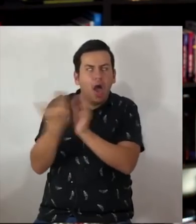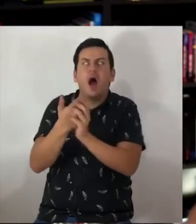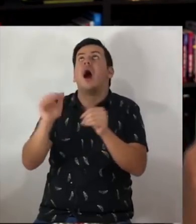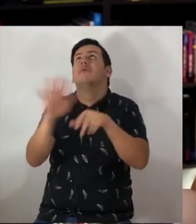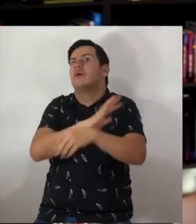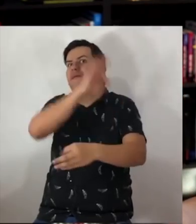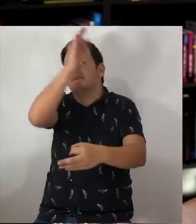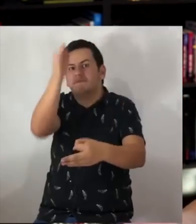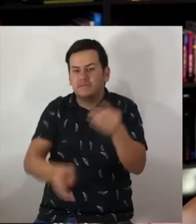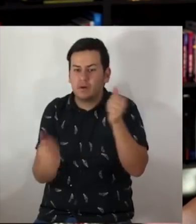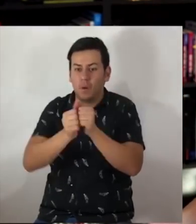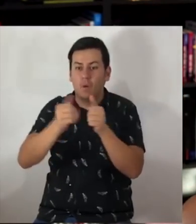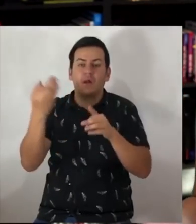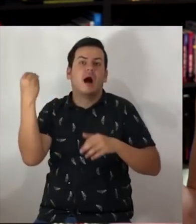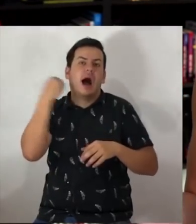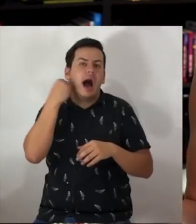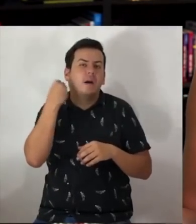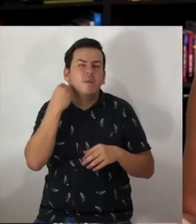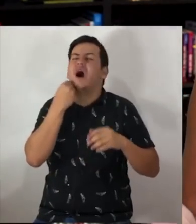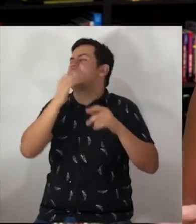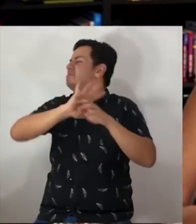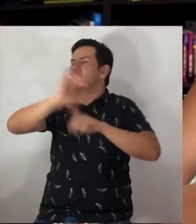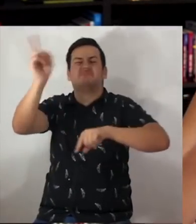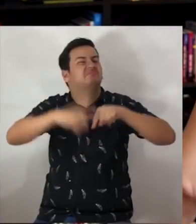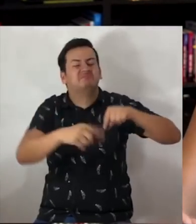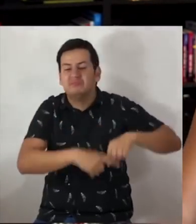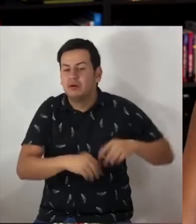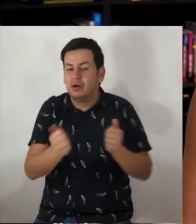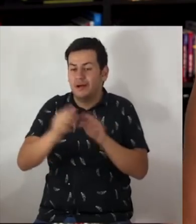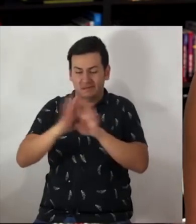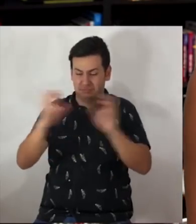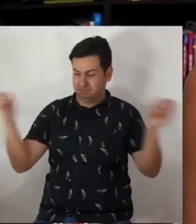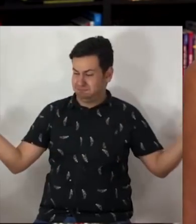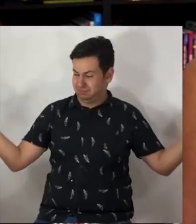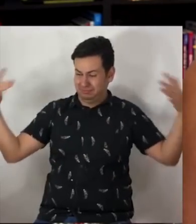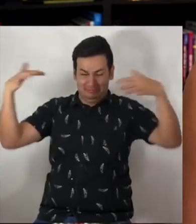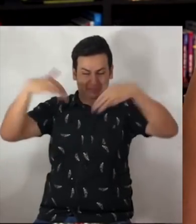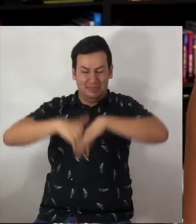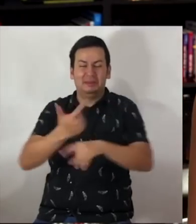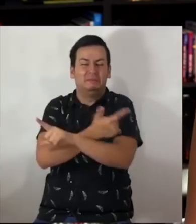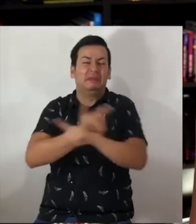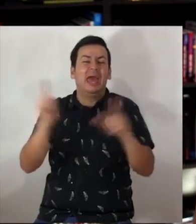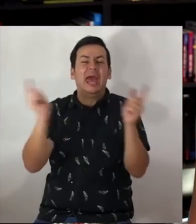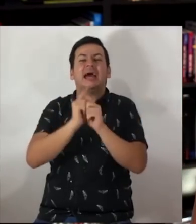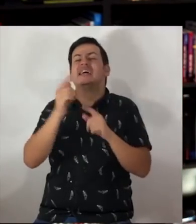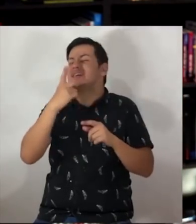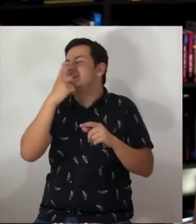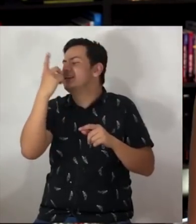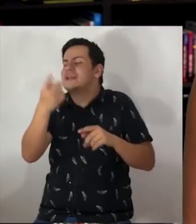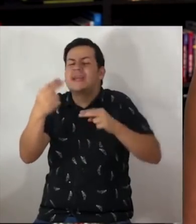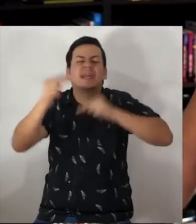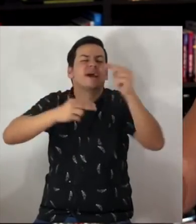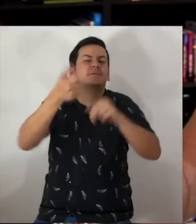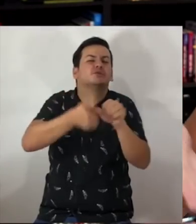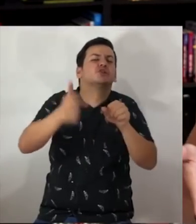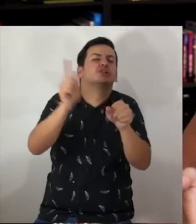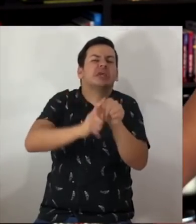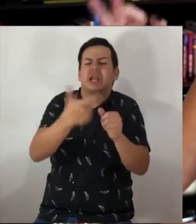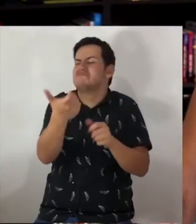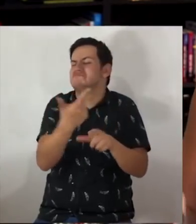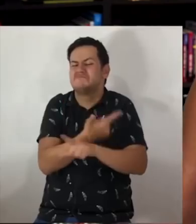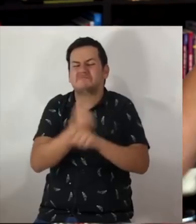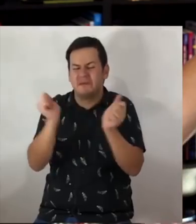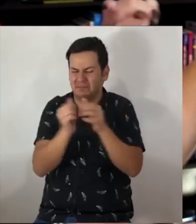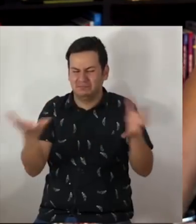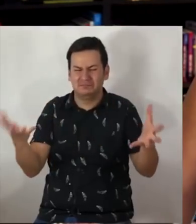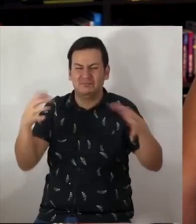mejor que el mundo sin abogados. El cómo nos reunimos sin importar de procedencia o nivel socioeconómica para poderle decir a Chumel el cómo canta. Esto es